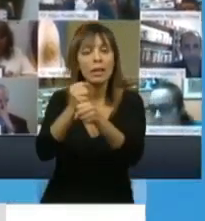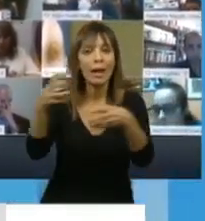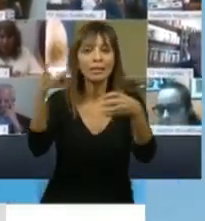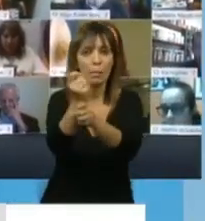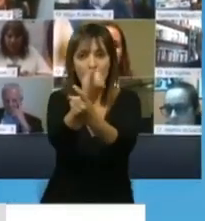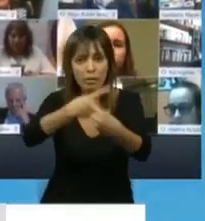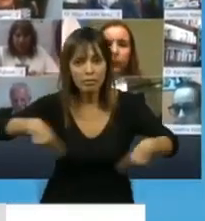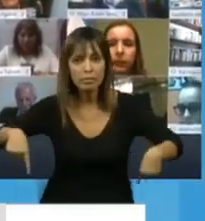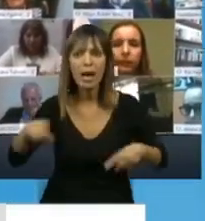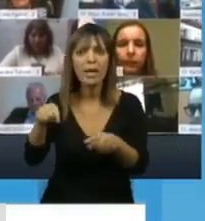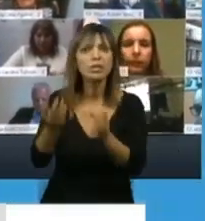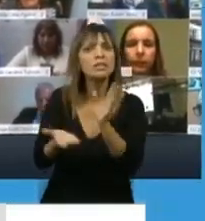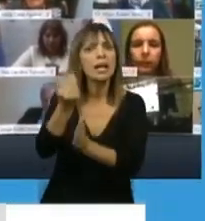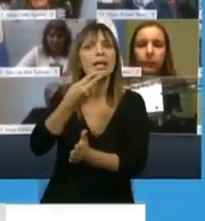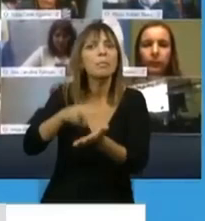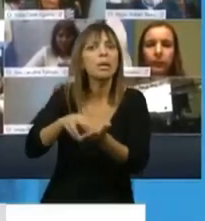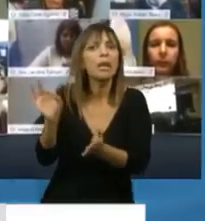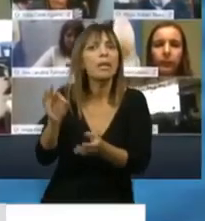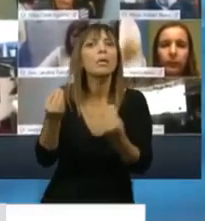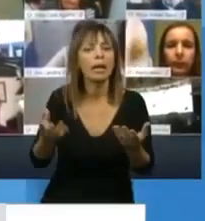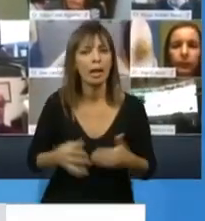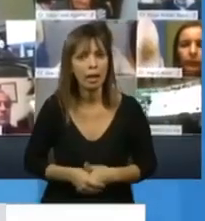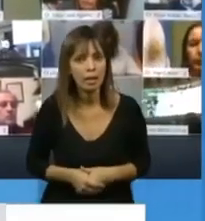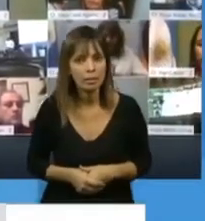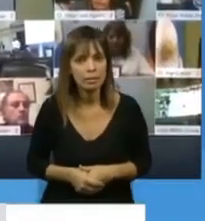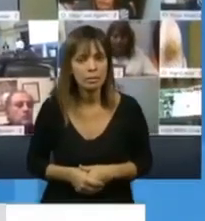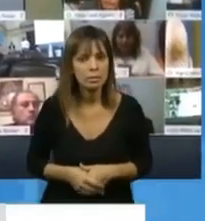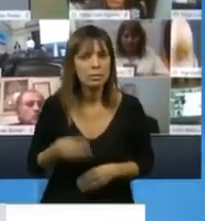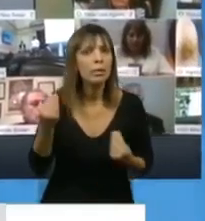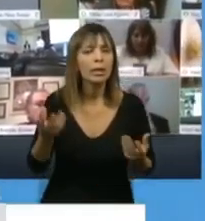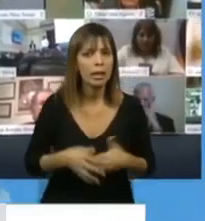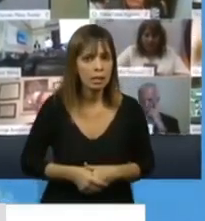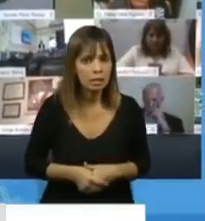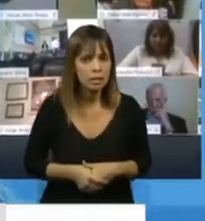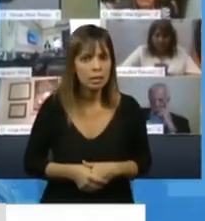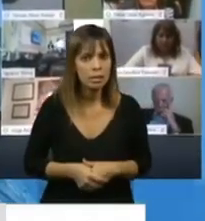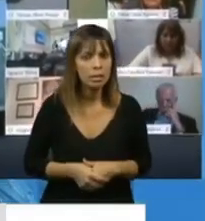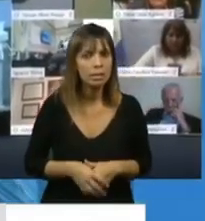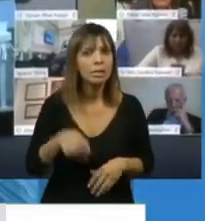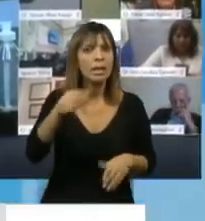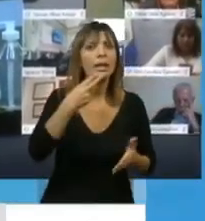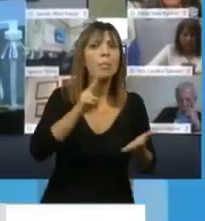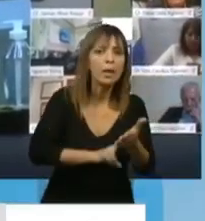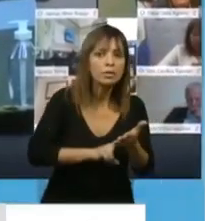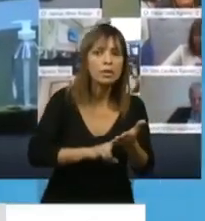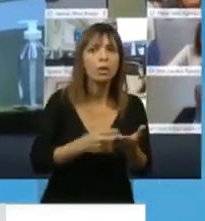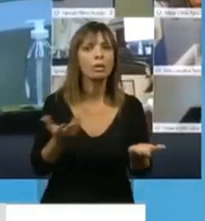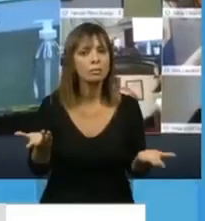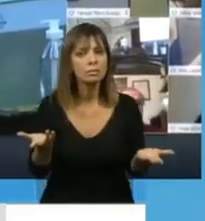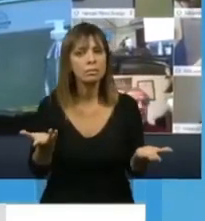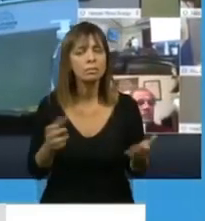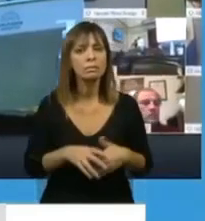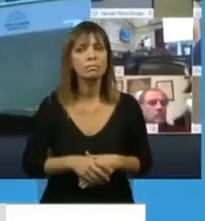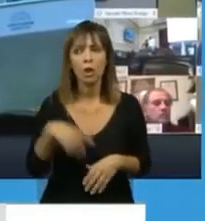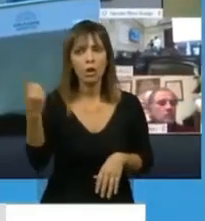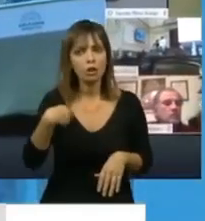comunicaciones, ¿por qué a todos esos trabajadores y trabajadoras no se los exime de este impuesto que nosotros siempre estuvimos totalmente